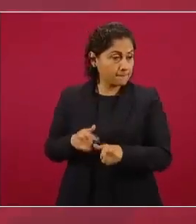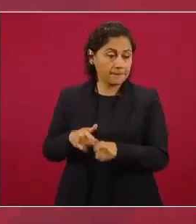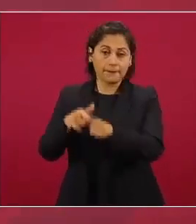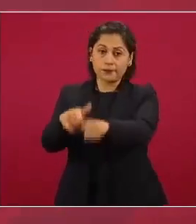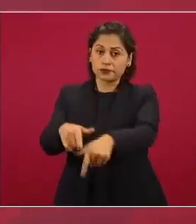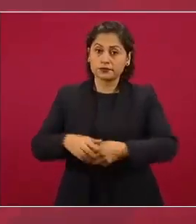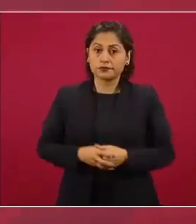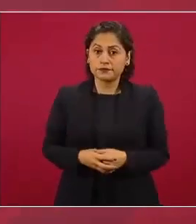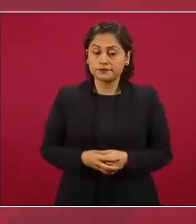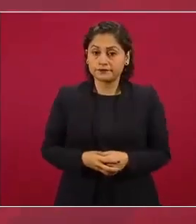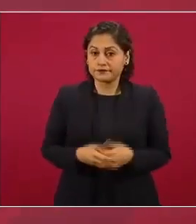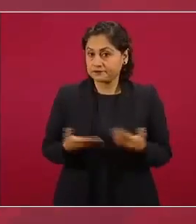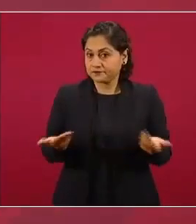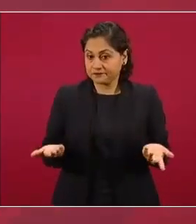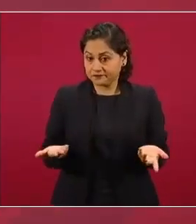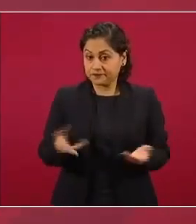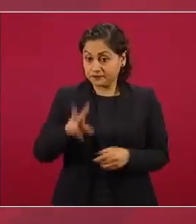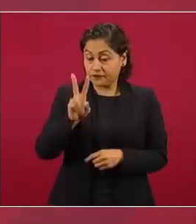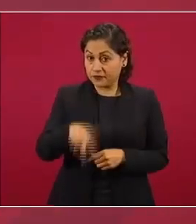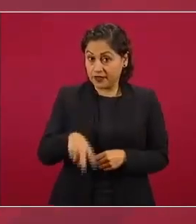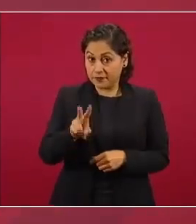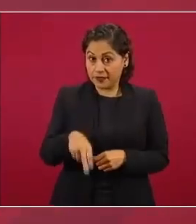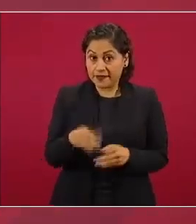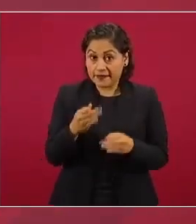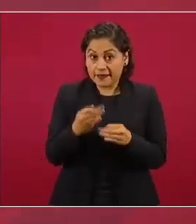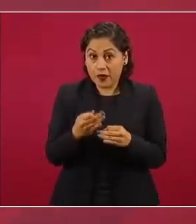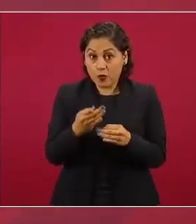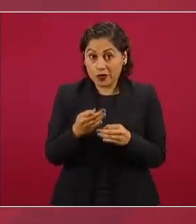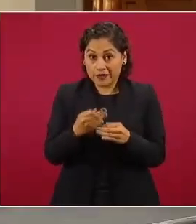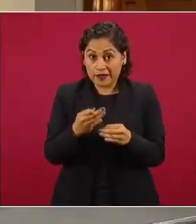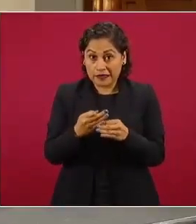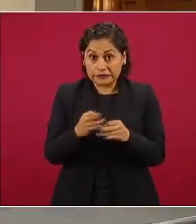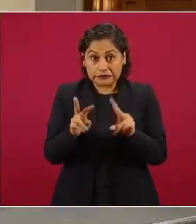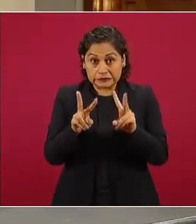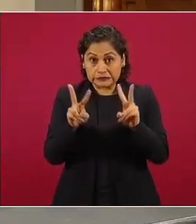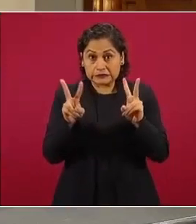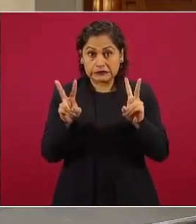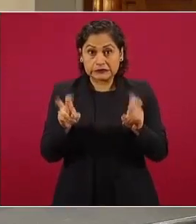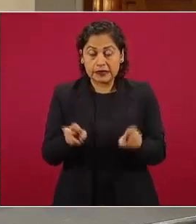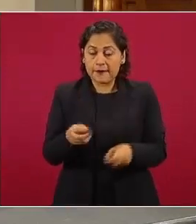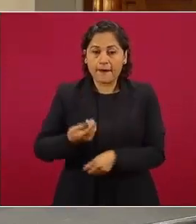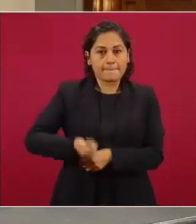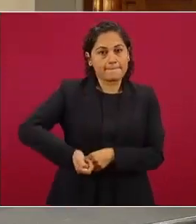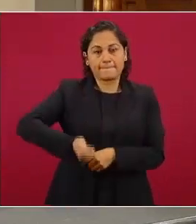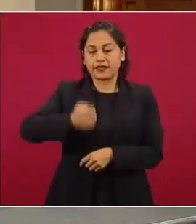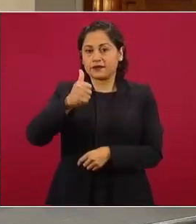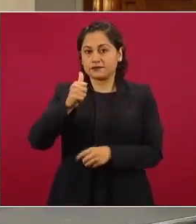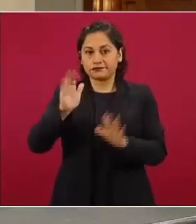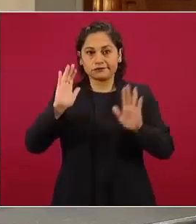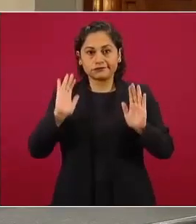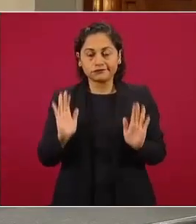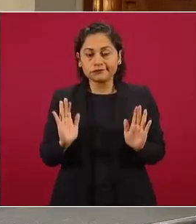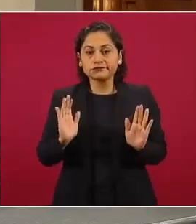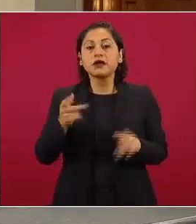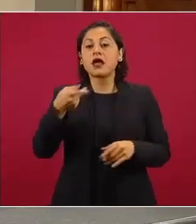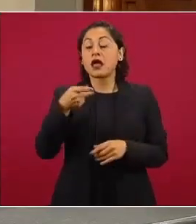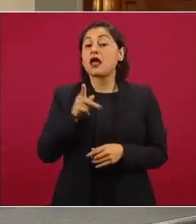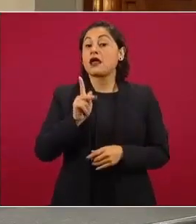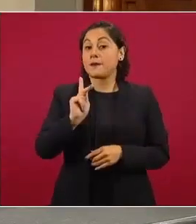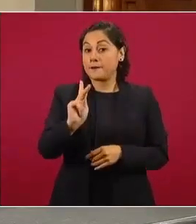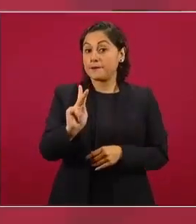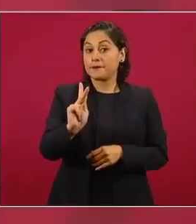esto es un hecho inédito pero tiene que ver con